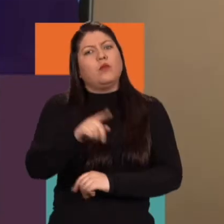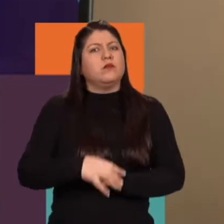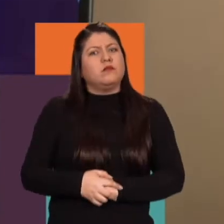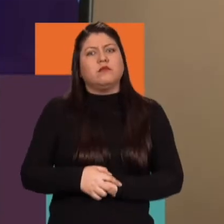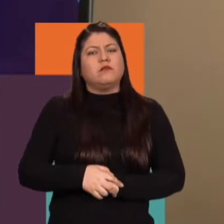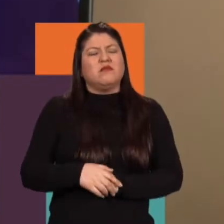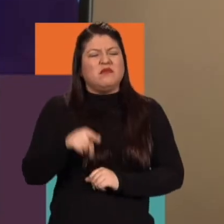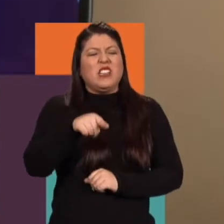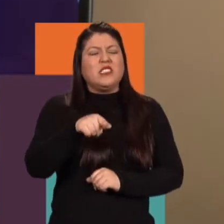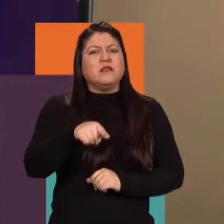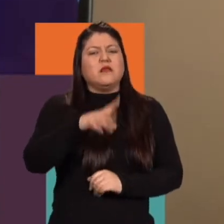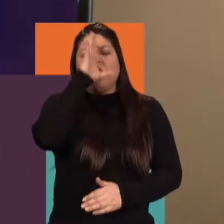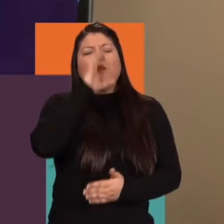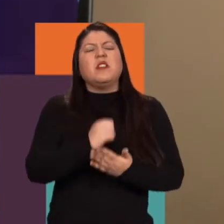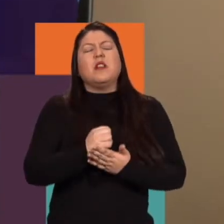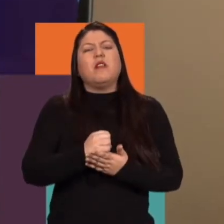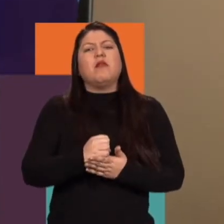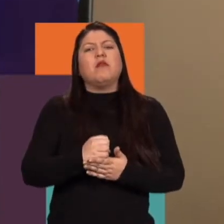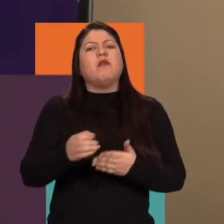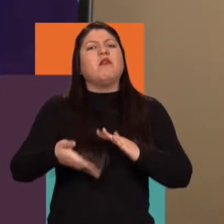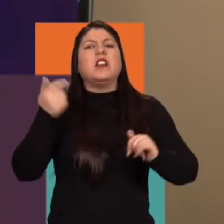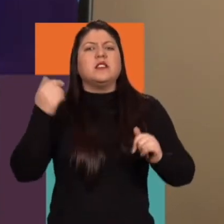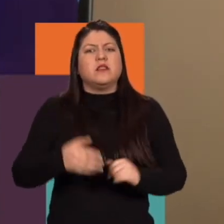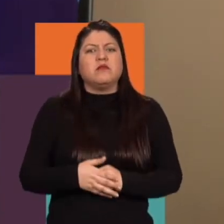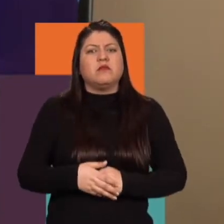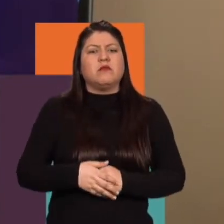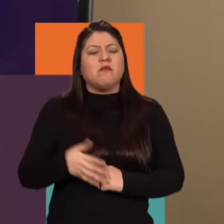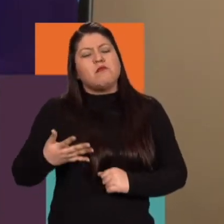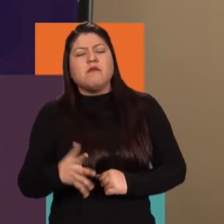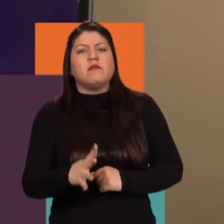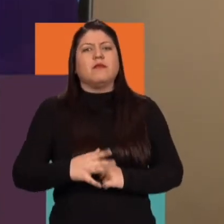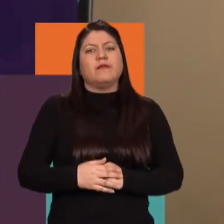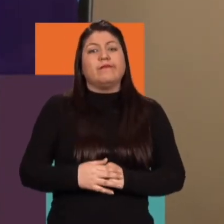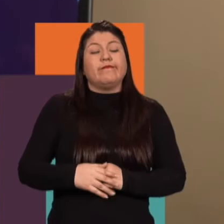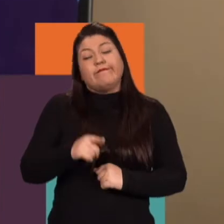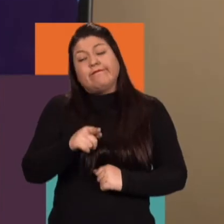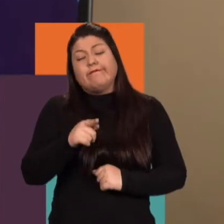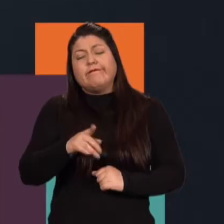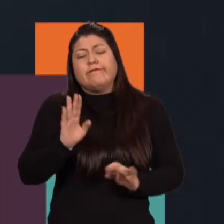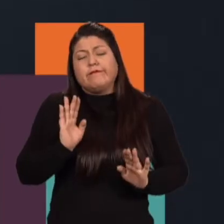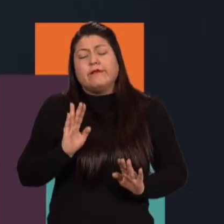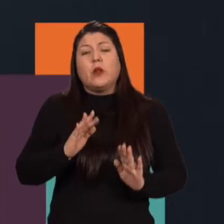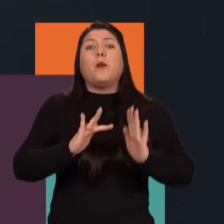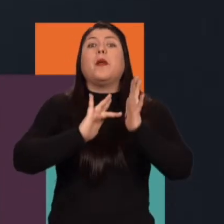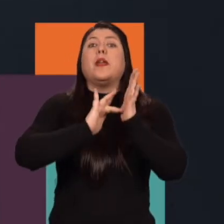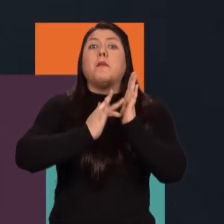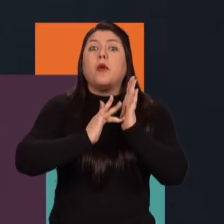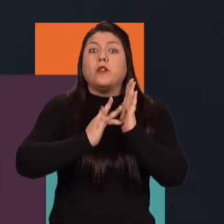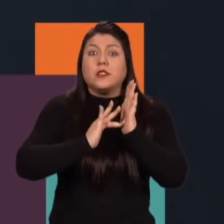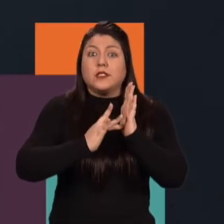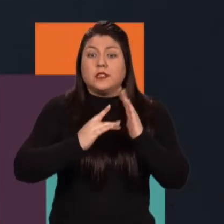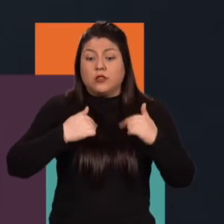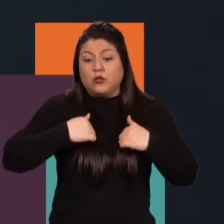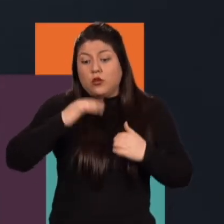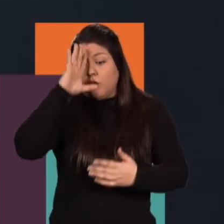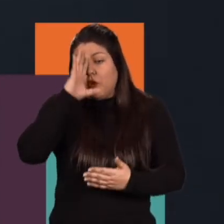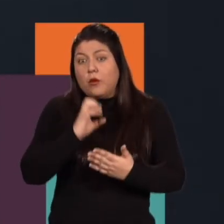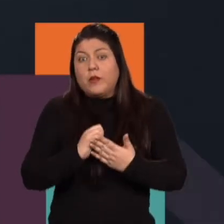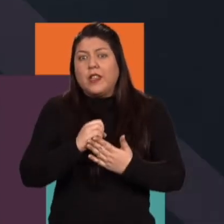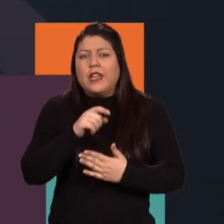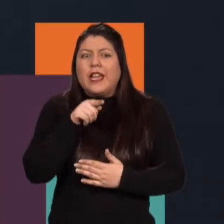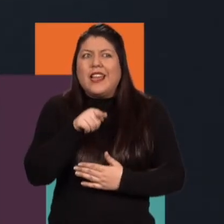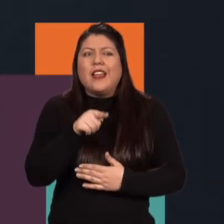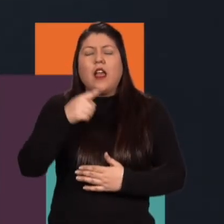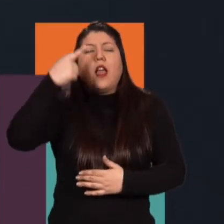bastante facilista y creo yo que esa es la postura que asumo, asumo, es una idea, es una hipótesis, que